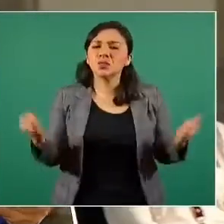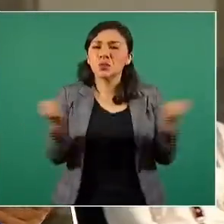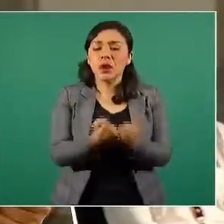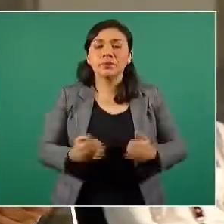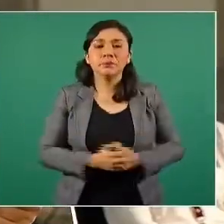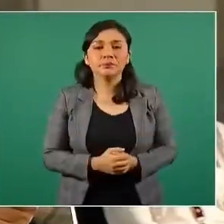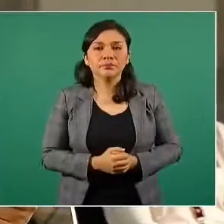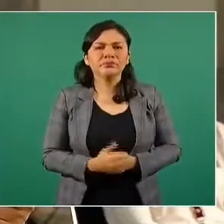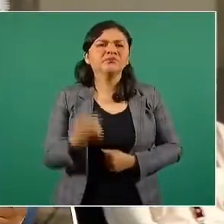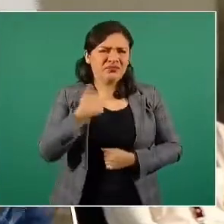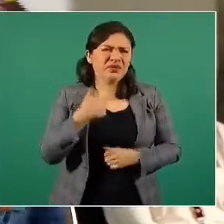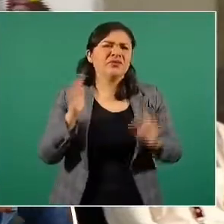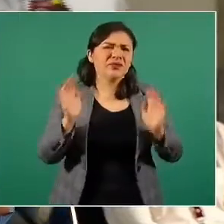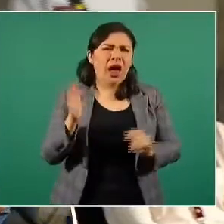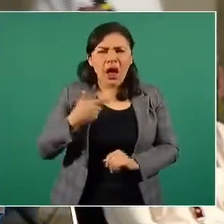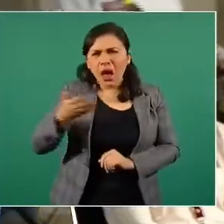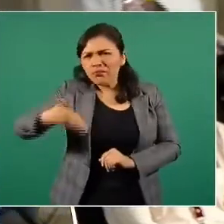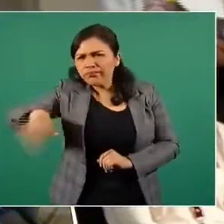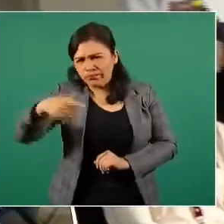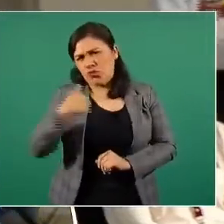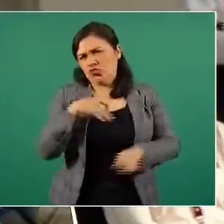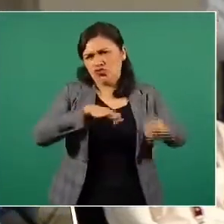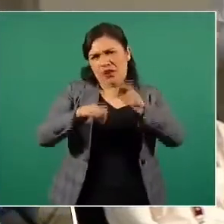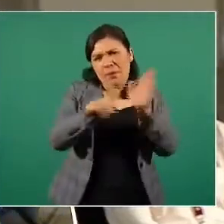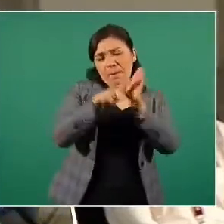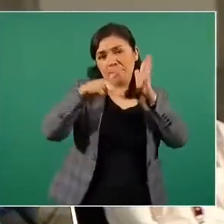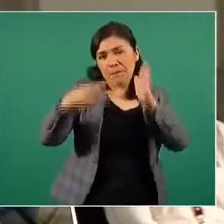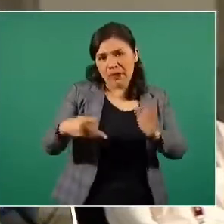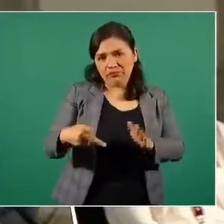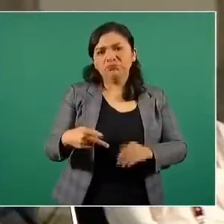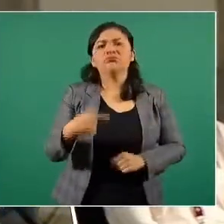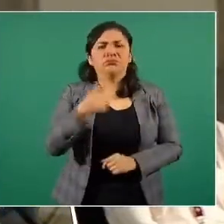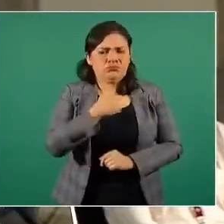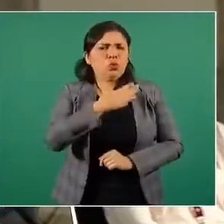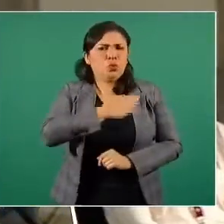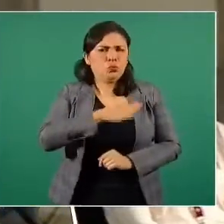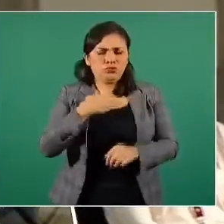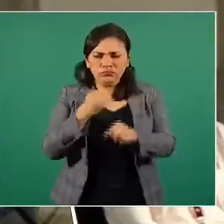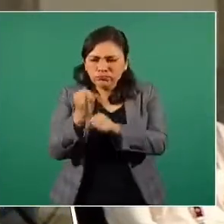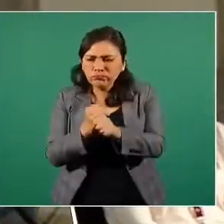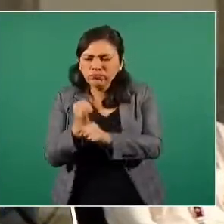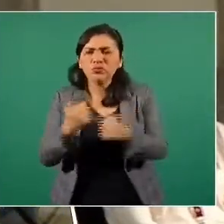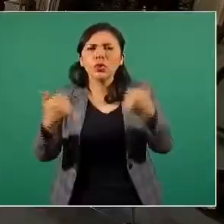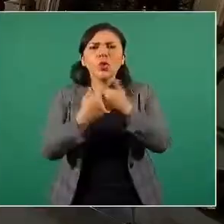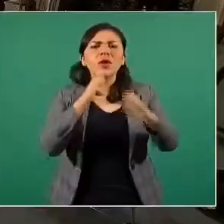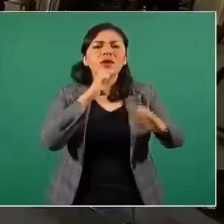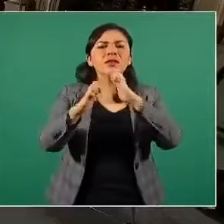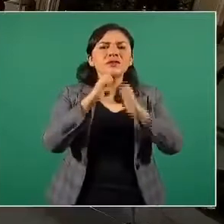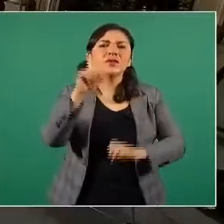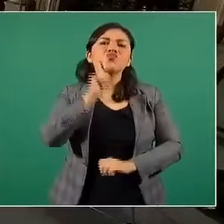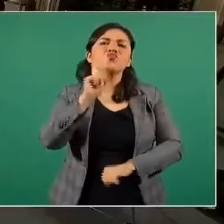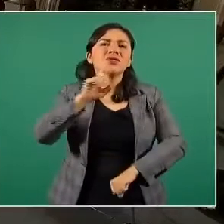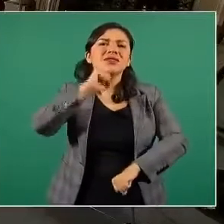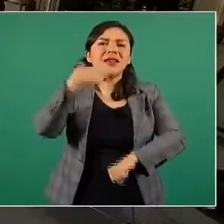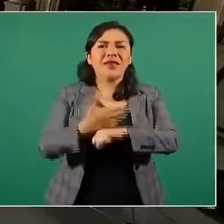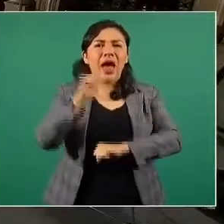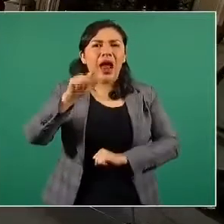Busqué en ejercicio periodístico, por equilibrio, una entrevista con la secretaria Albores.